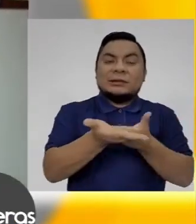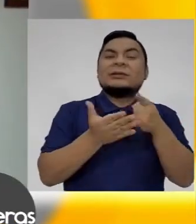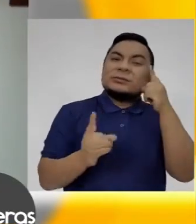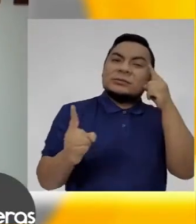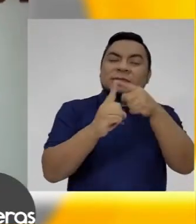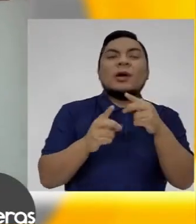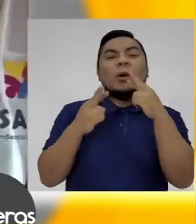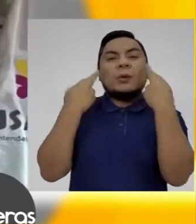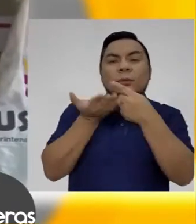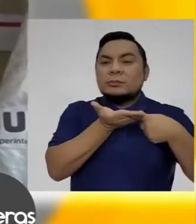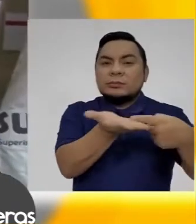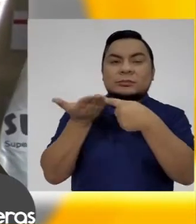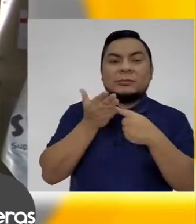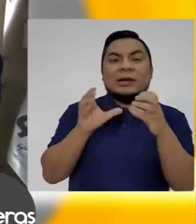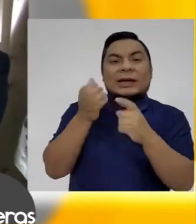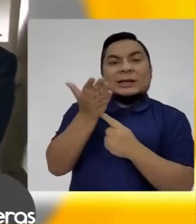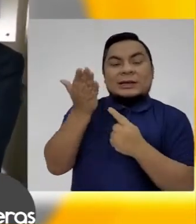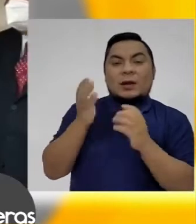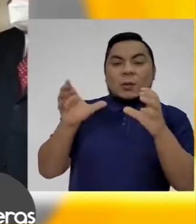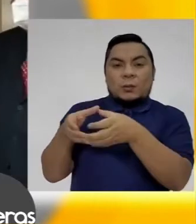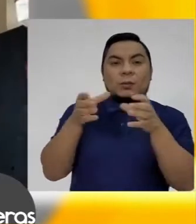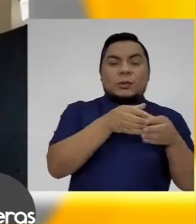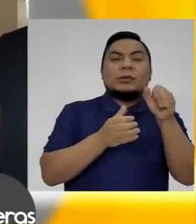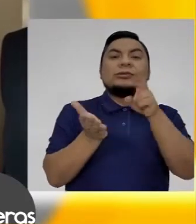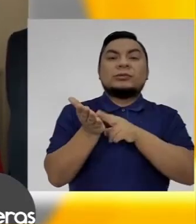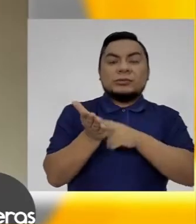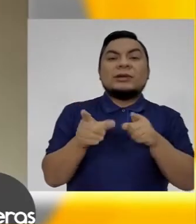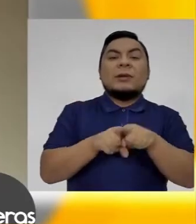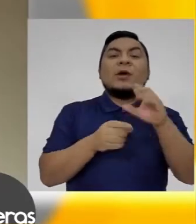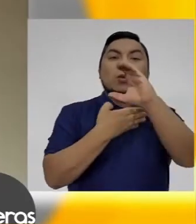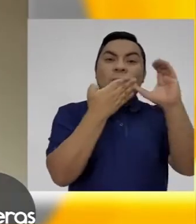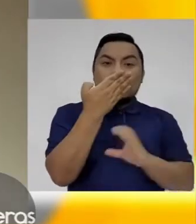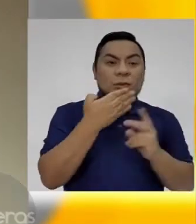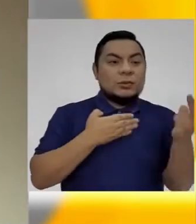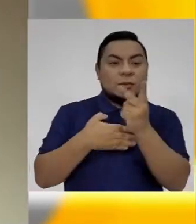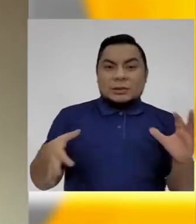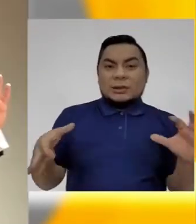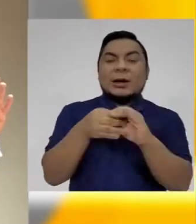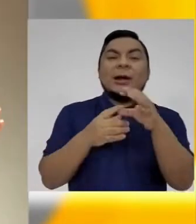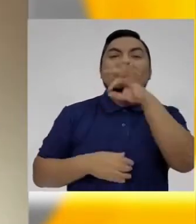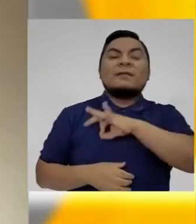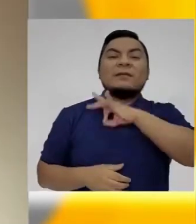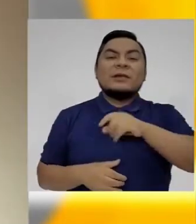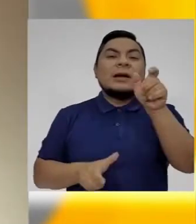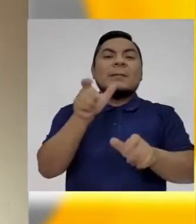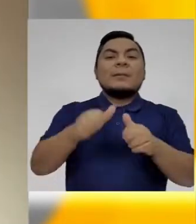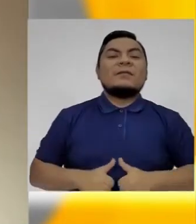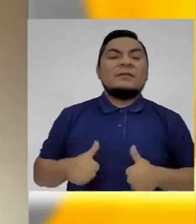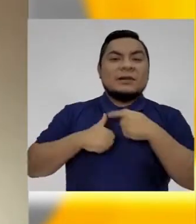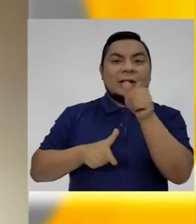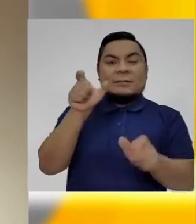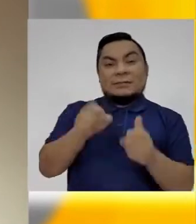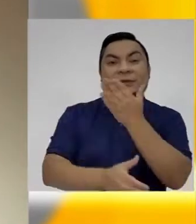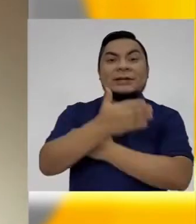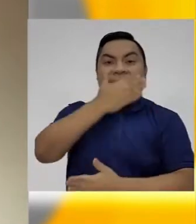reuniones sostenidas entre los equipos técnicos de los órganos de su salud y el CONADIS, en beneficio de mejorar las condiciones de vida